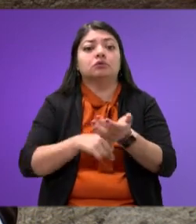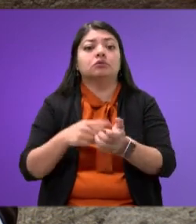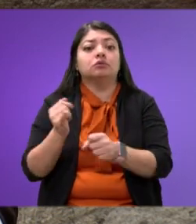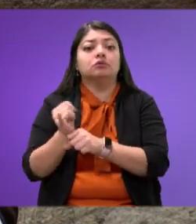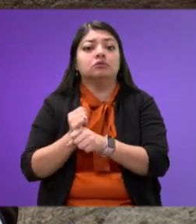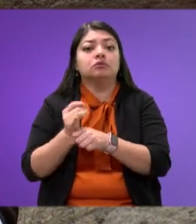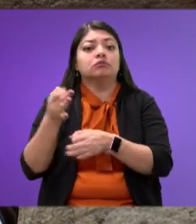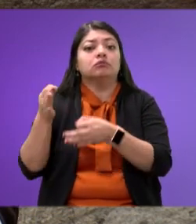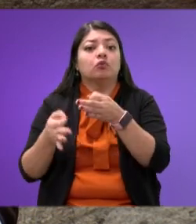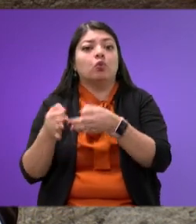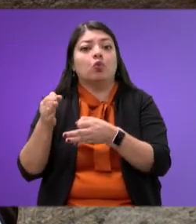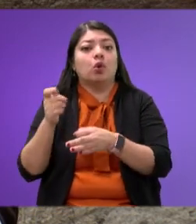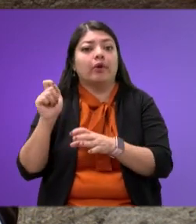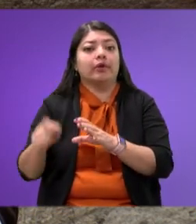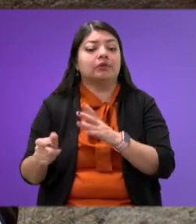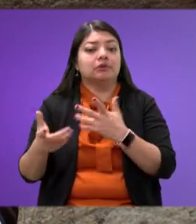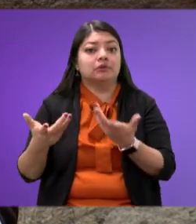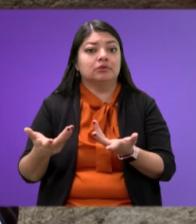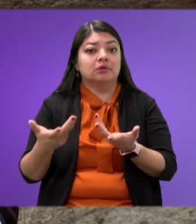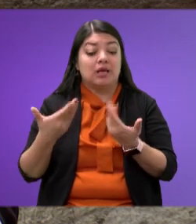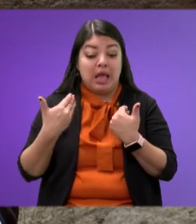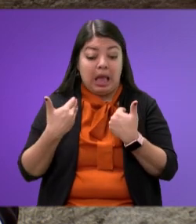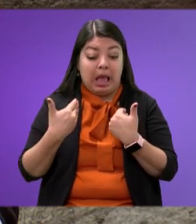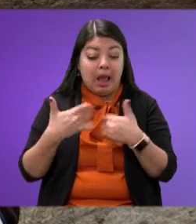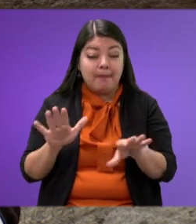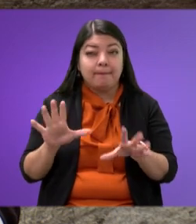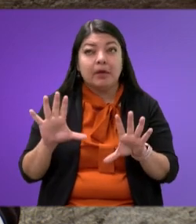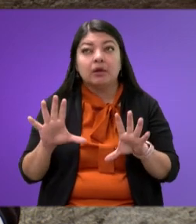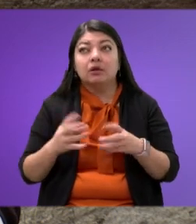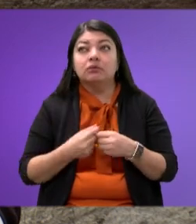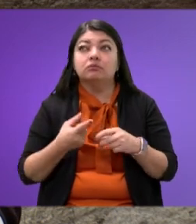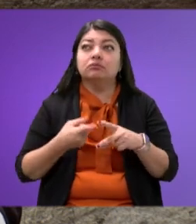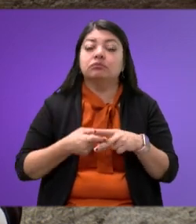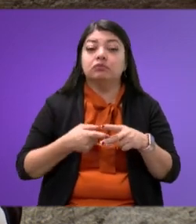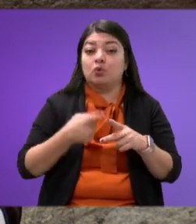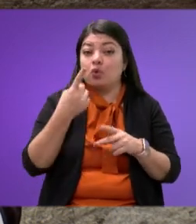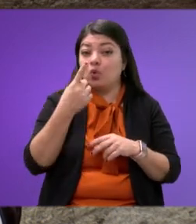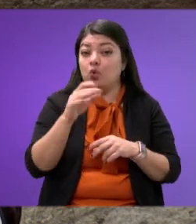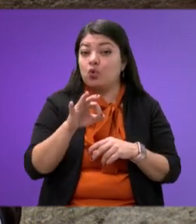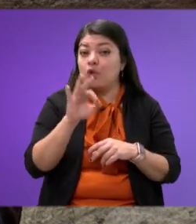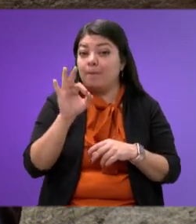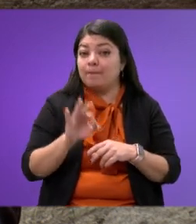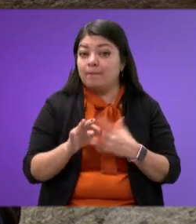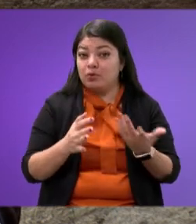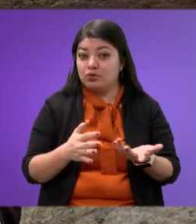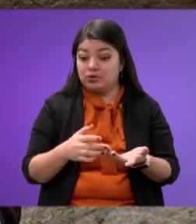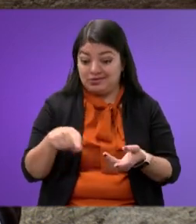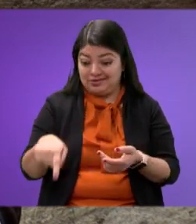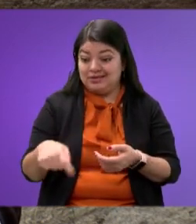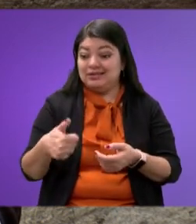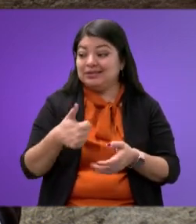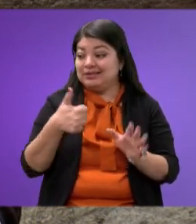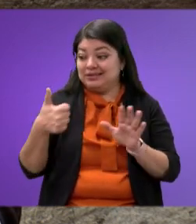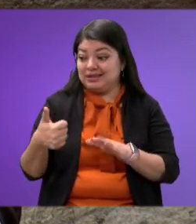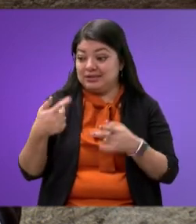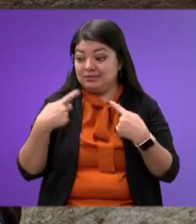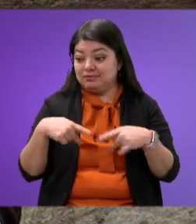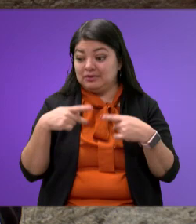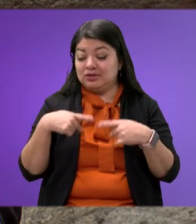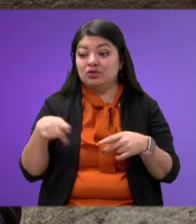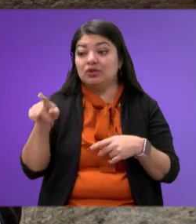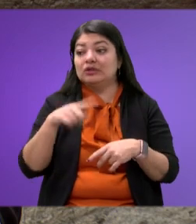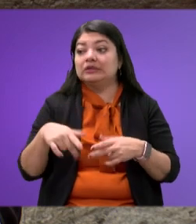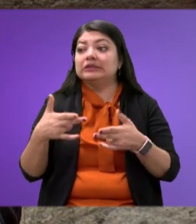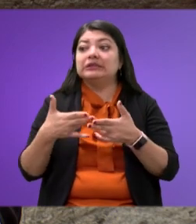decir, apenas el 1%. De esos seis casos, ninguno